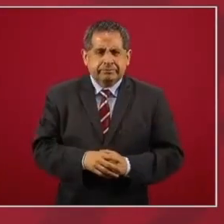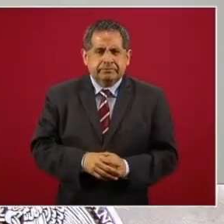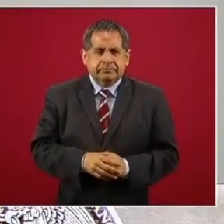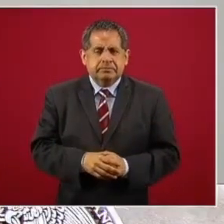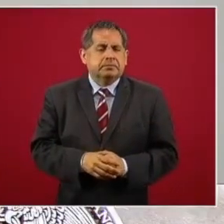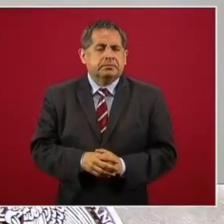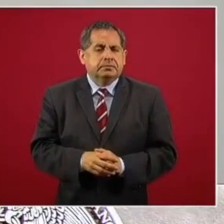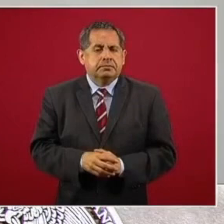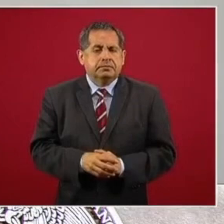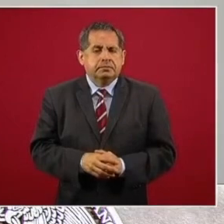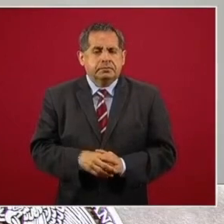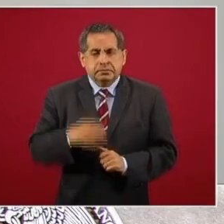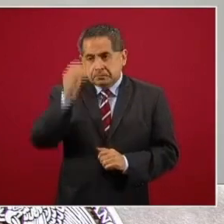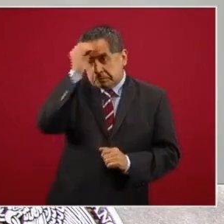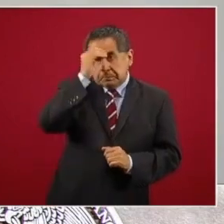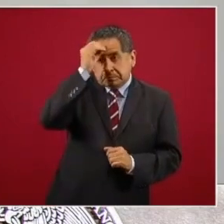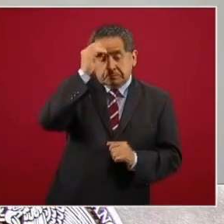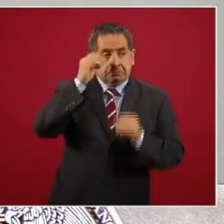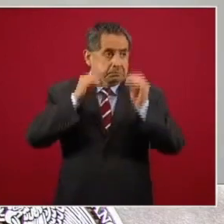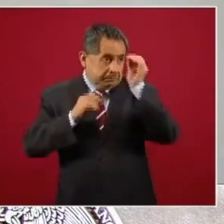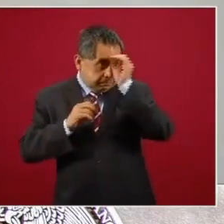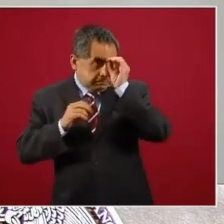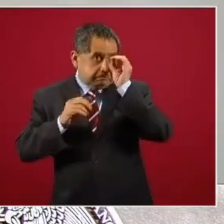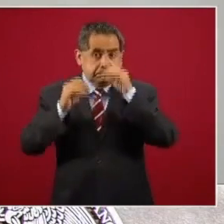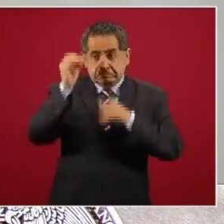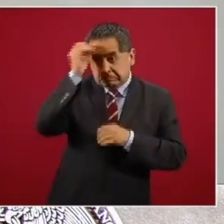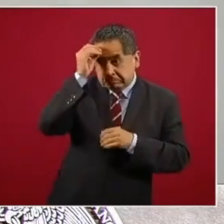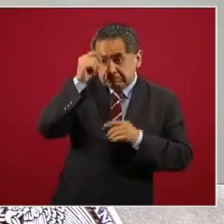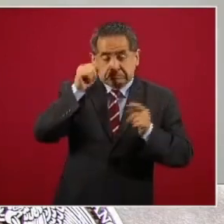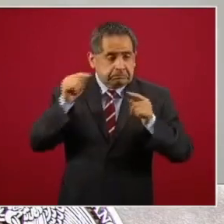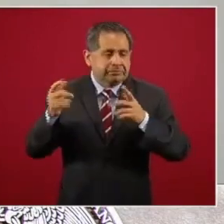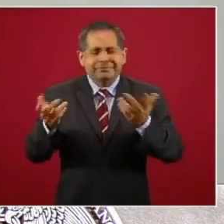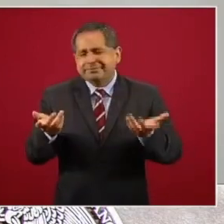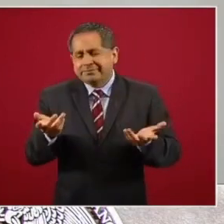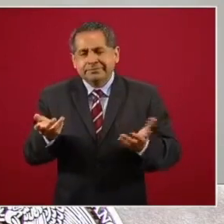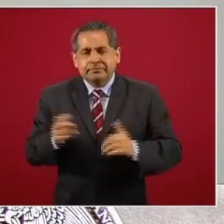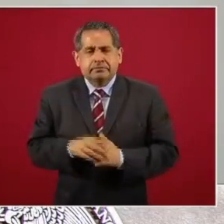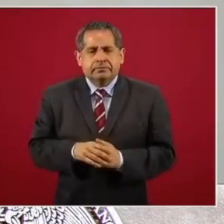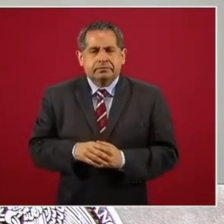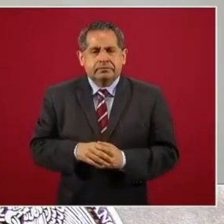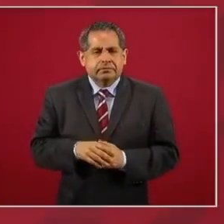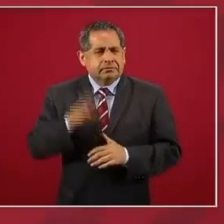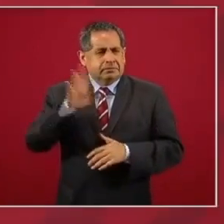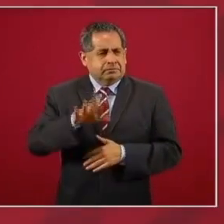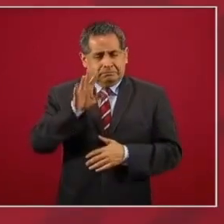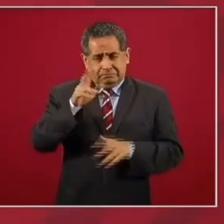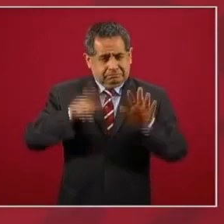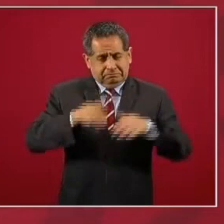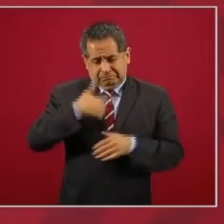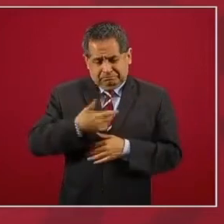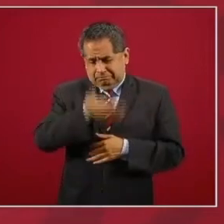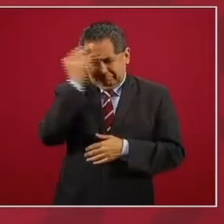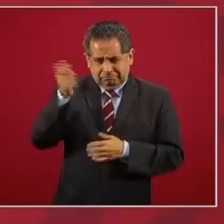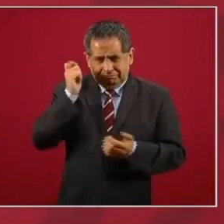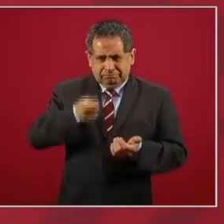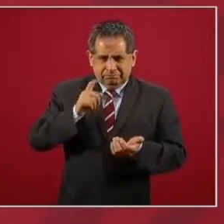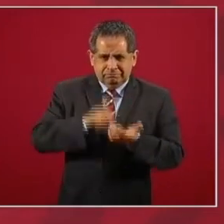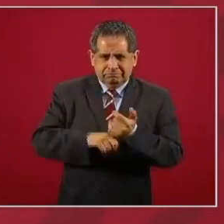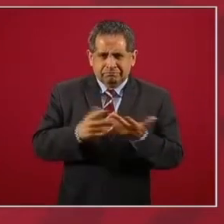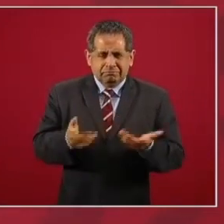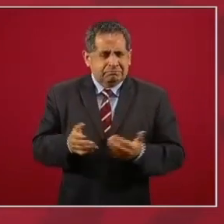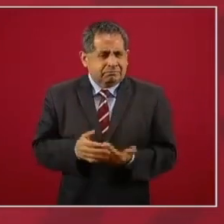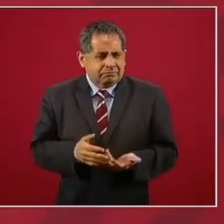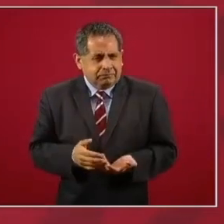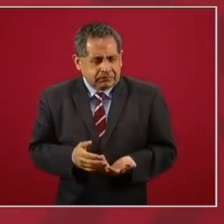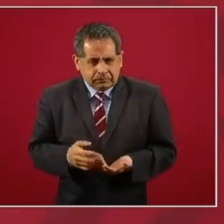Todos opinamos y a veces pues no sabemos, no tenemos